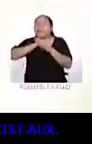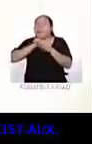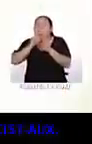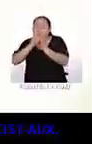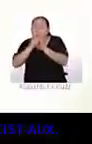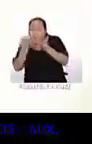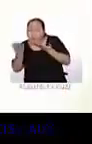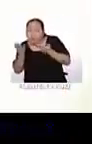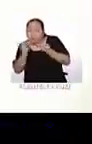edítalo. Si todavía no te...